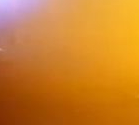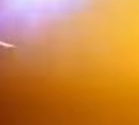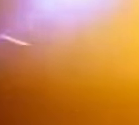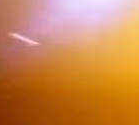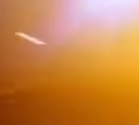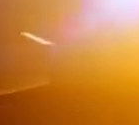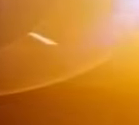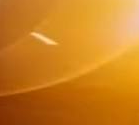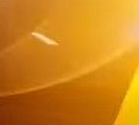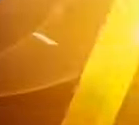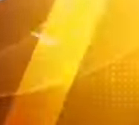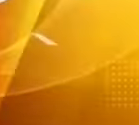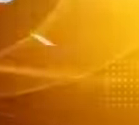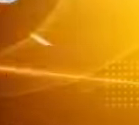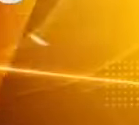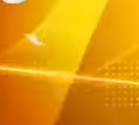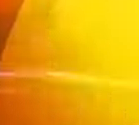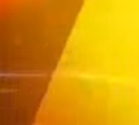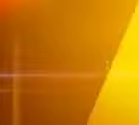Planificado.